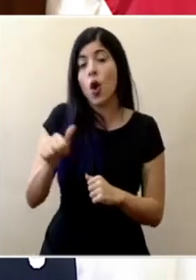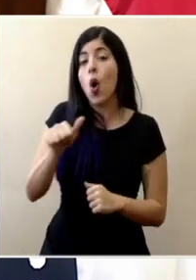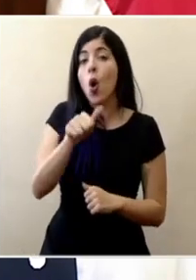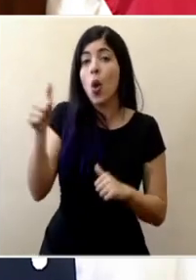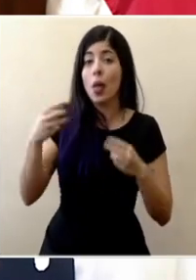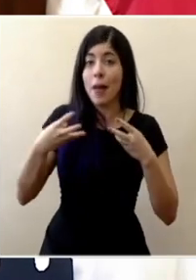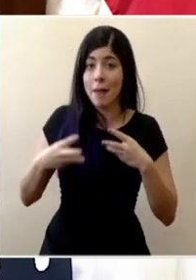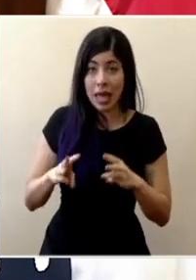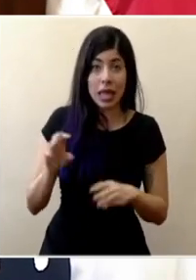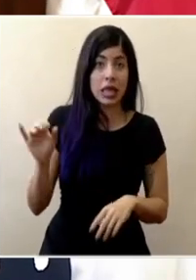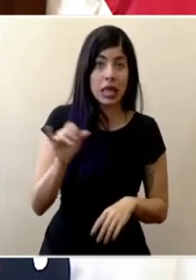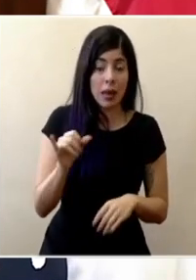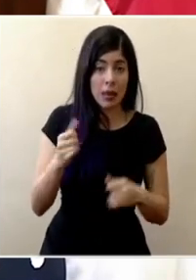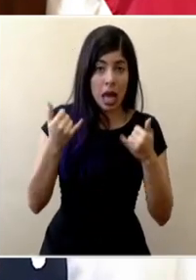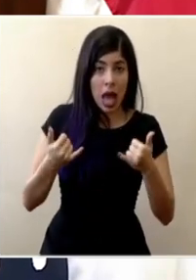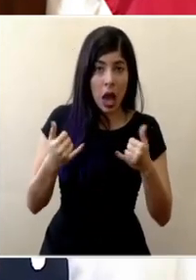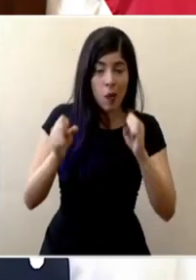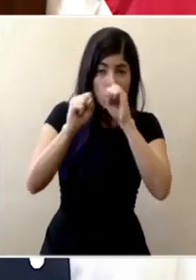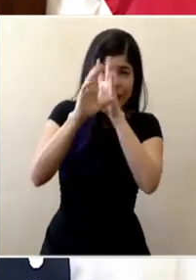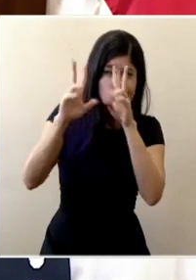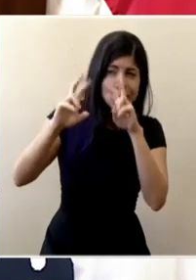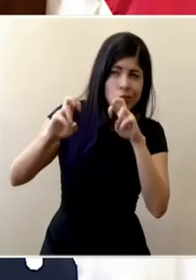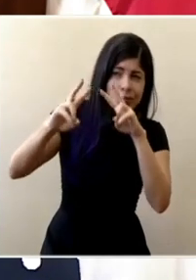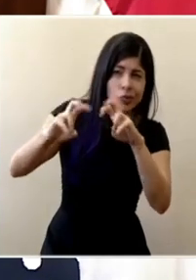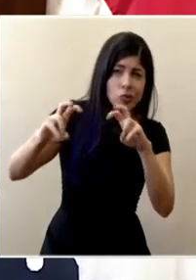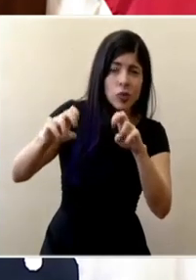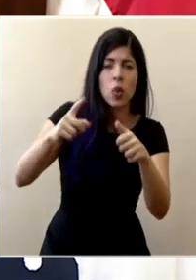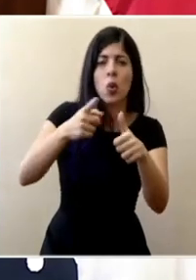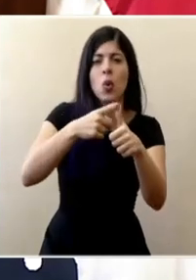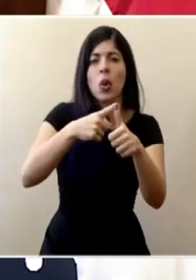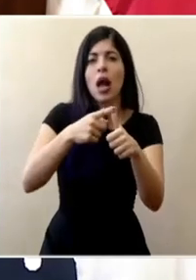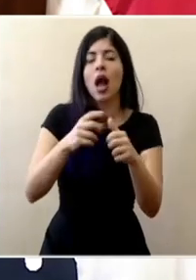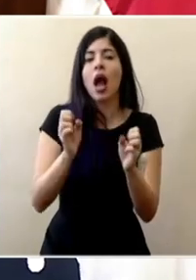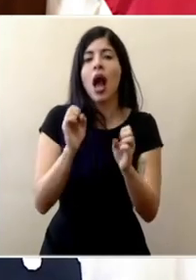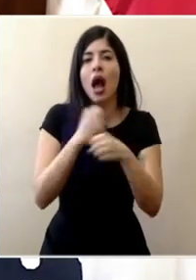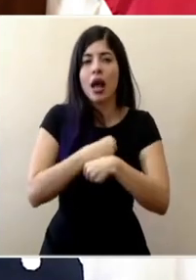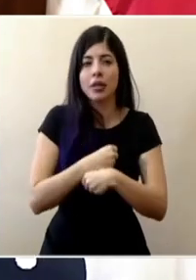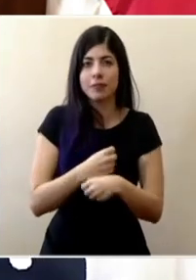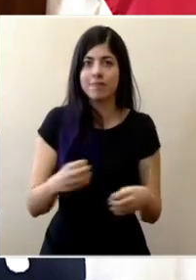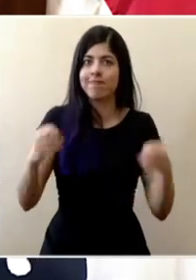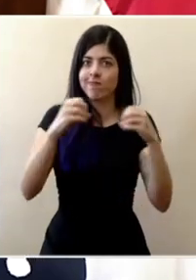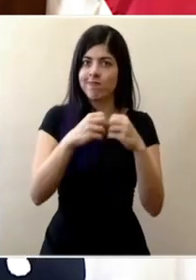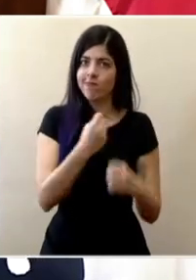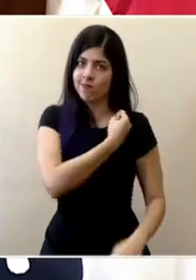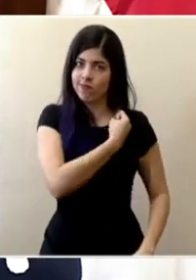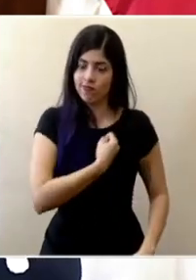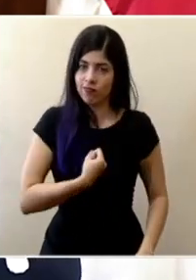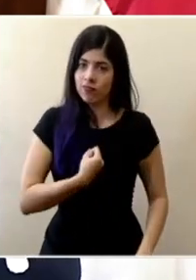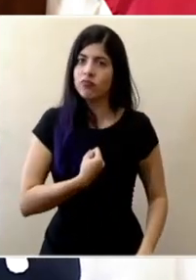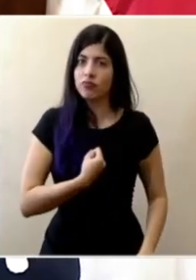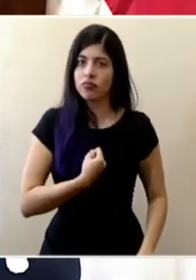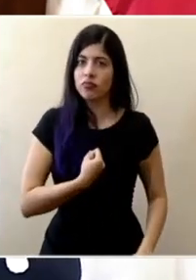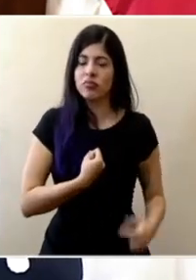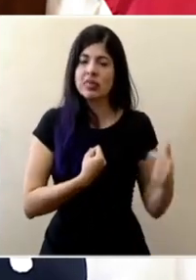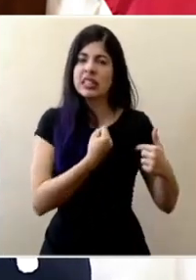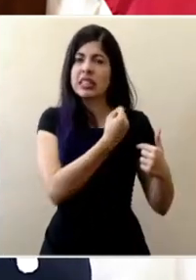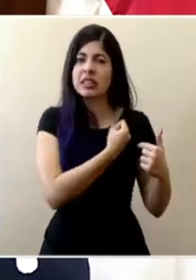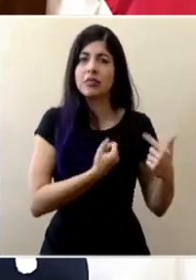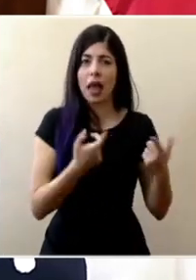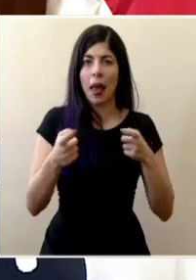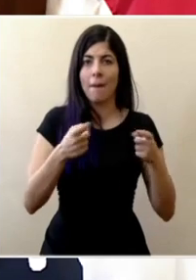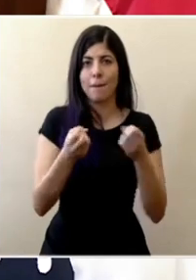otras medidas que también estamos visualizando, una primera, hacer mayores sacrificios dentro de lo que es la